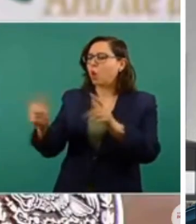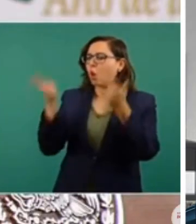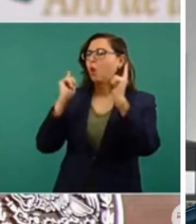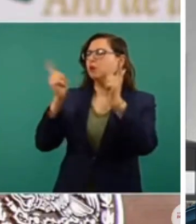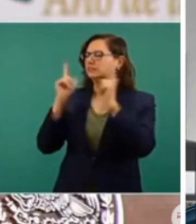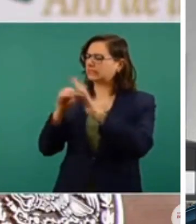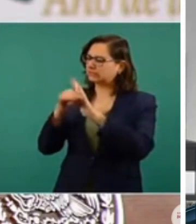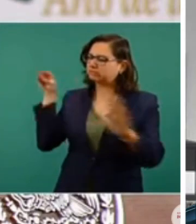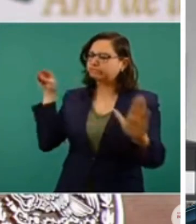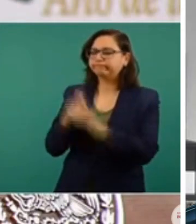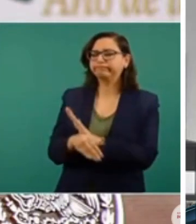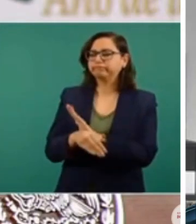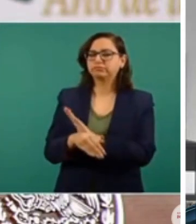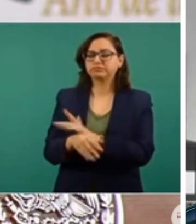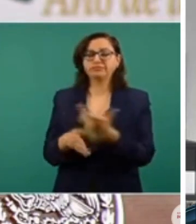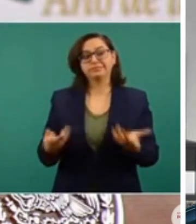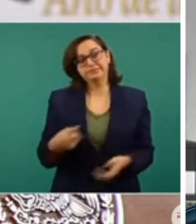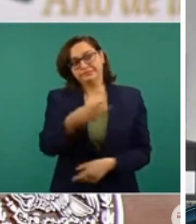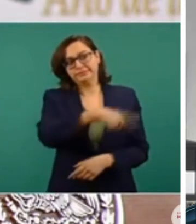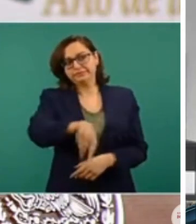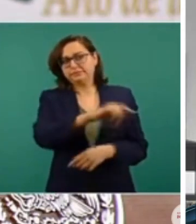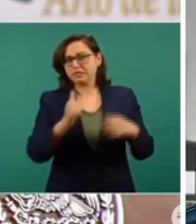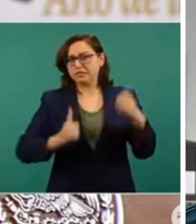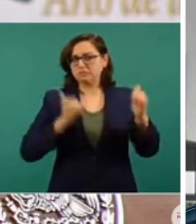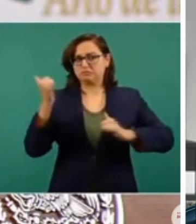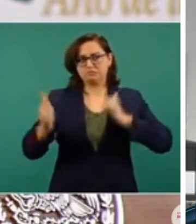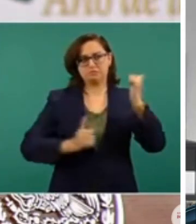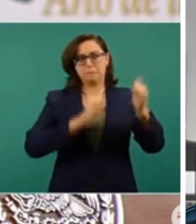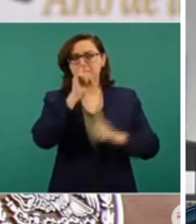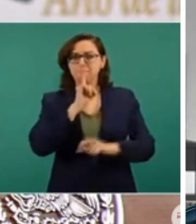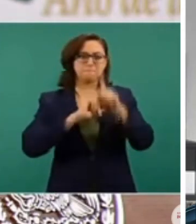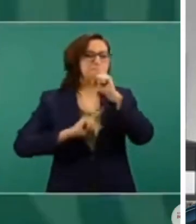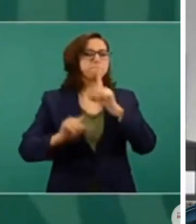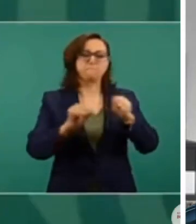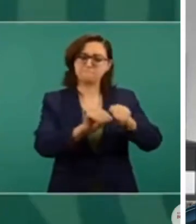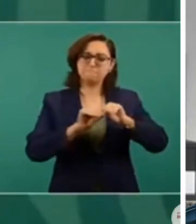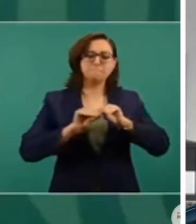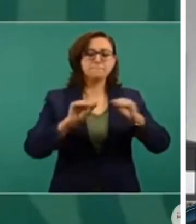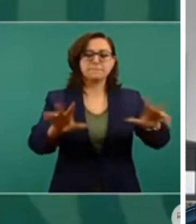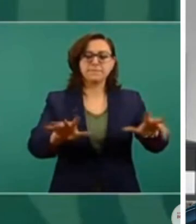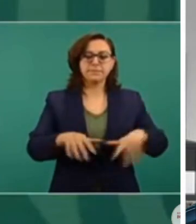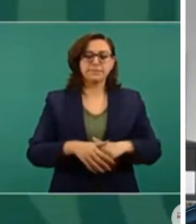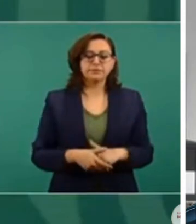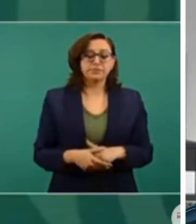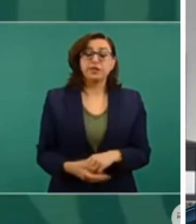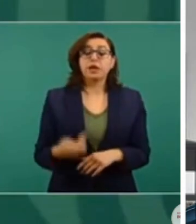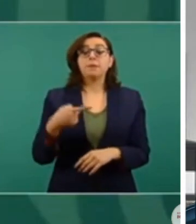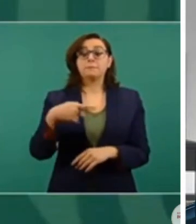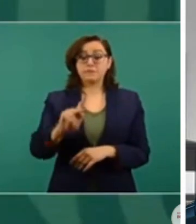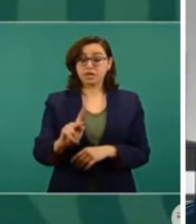Entonces, hay una disminución de contagios, esto mañana se va a informar,